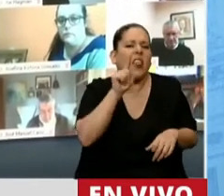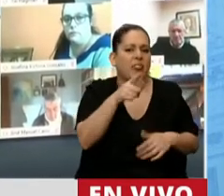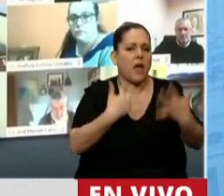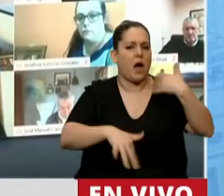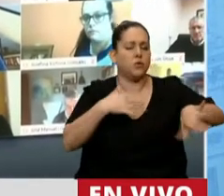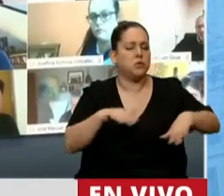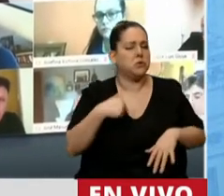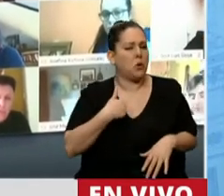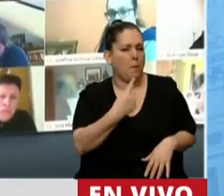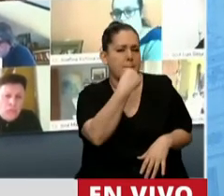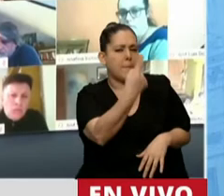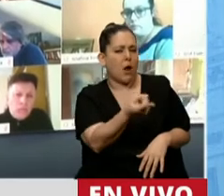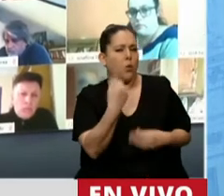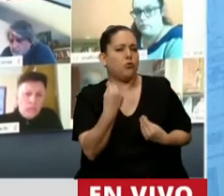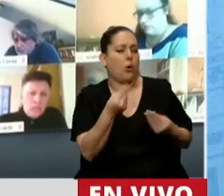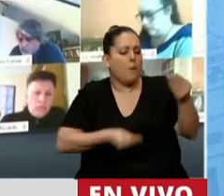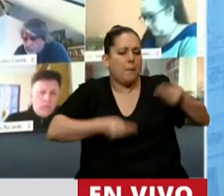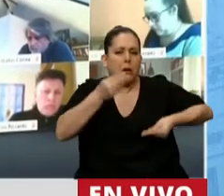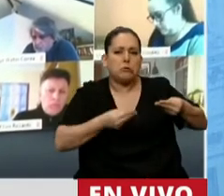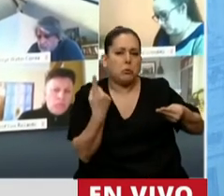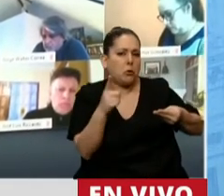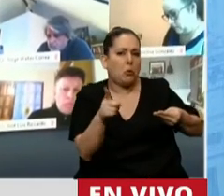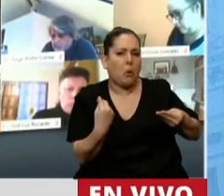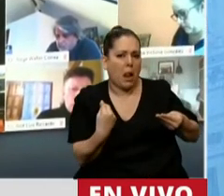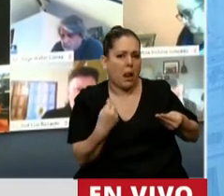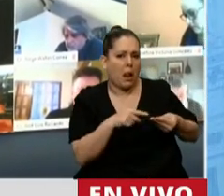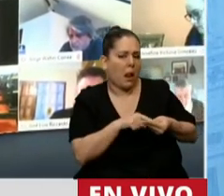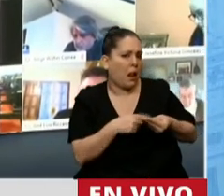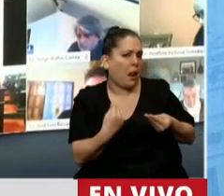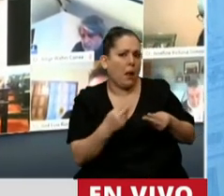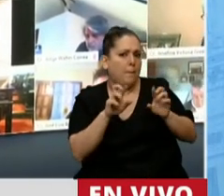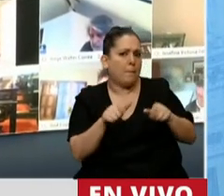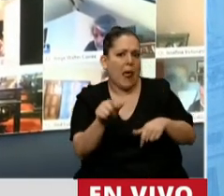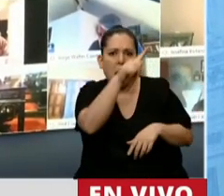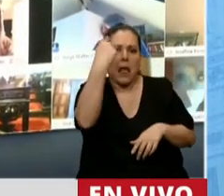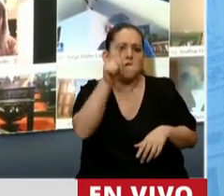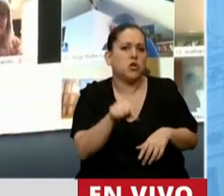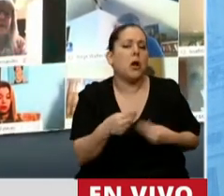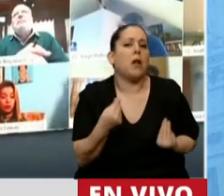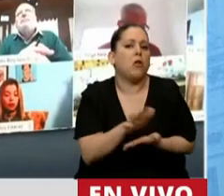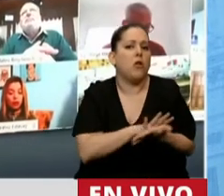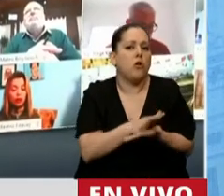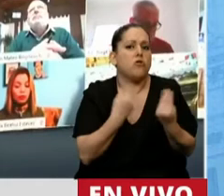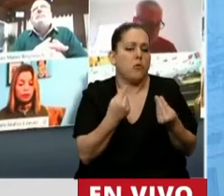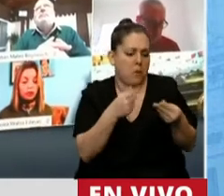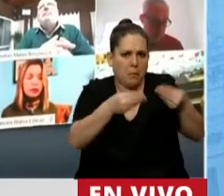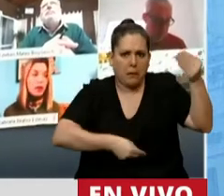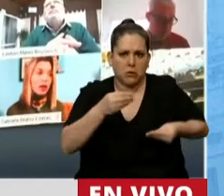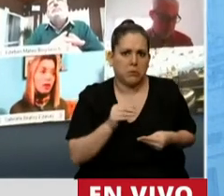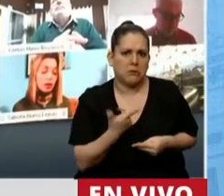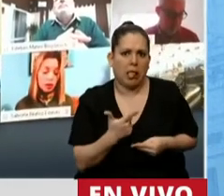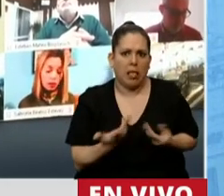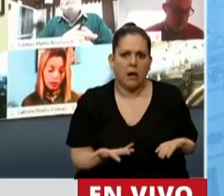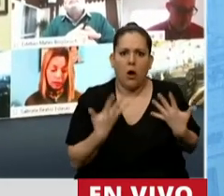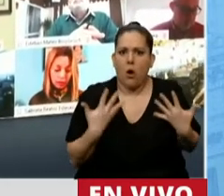preguntarle, señor Jefe de Gabinete, ¿con qué presupuesto vamos a entablar ese plan nacional? Obviamente que en este proyecto